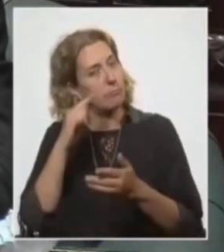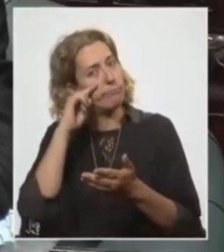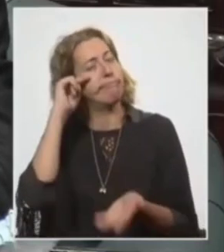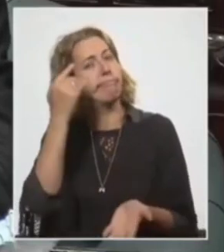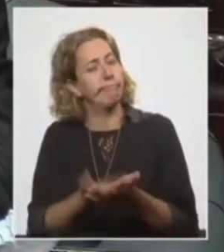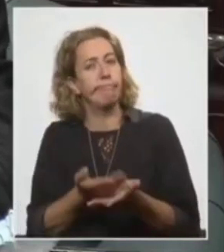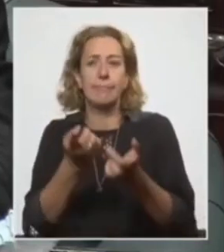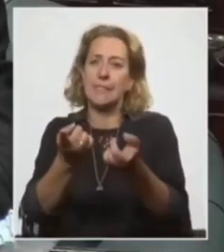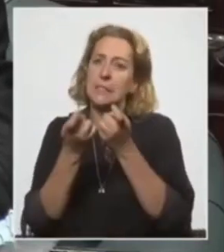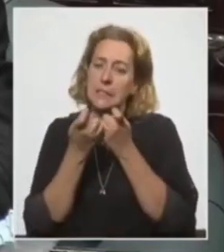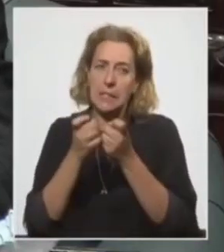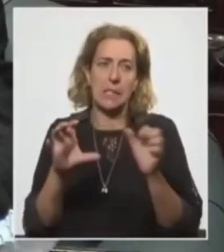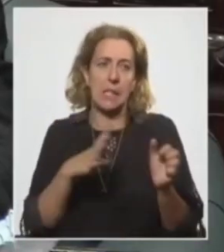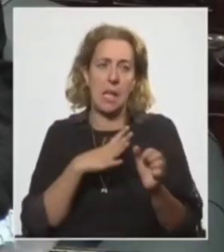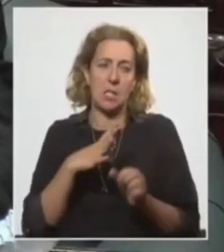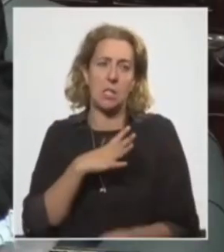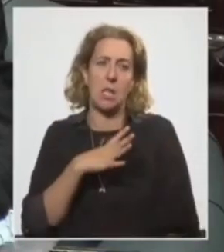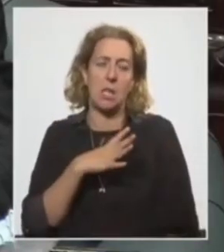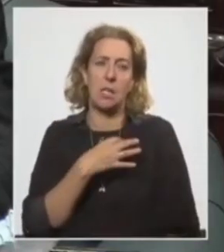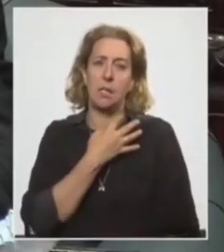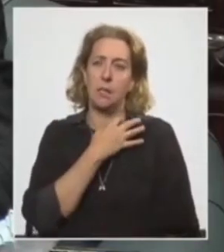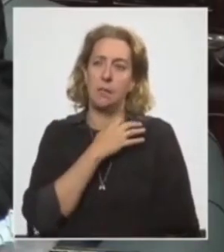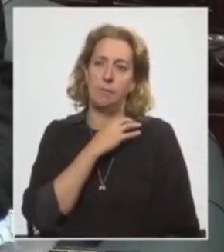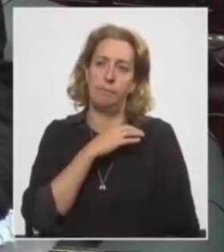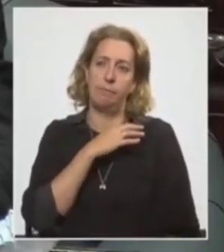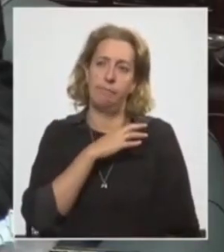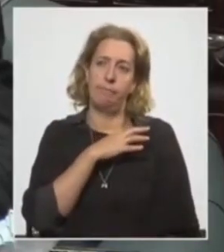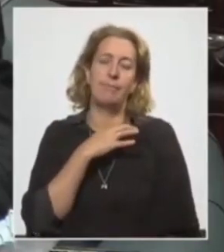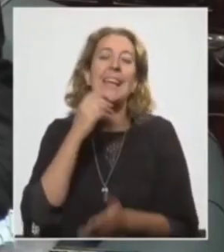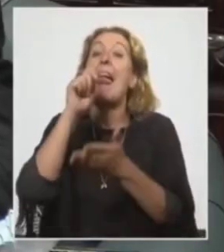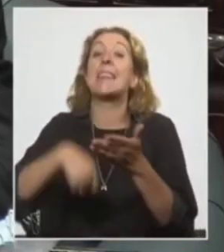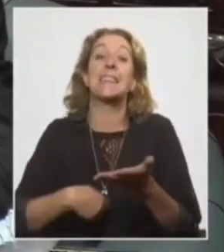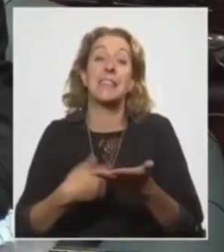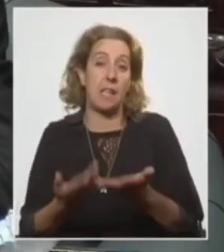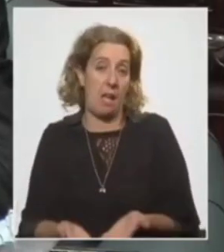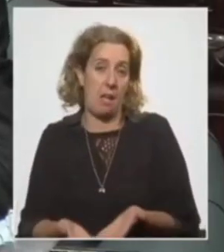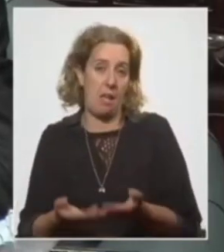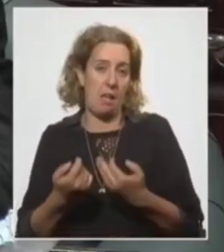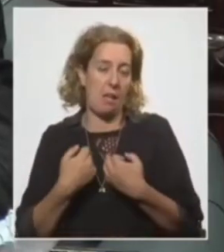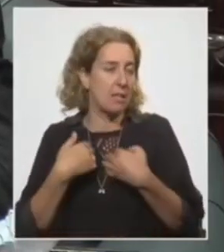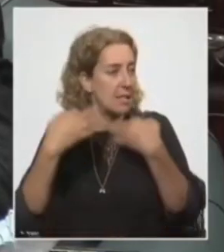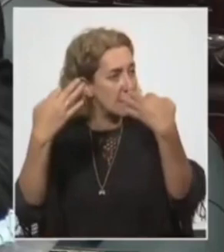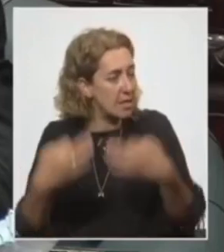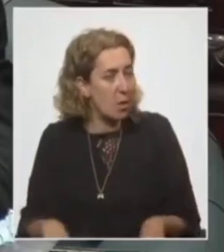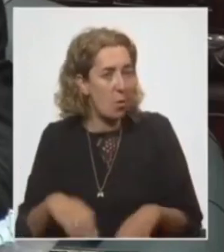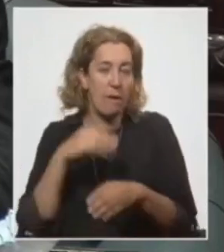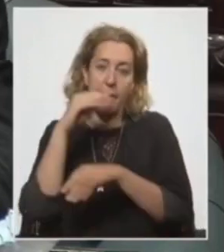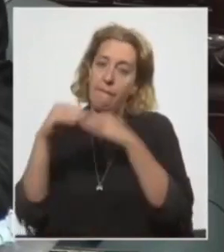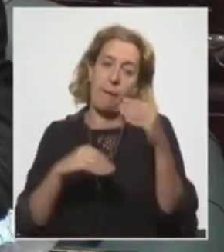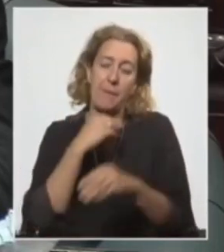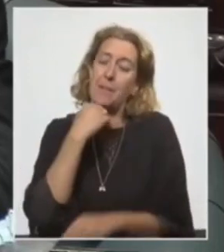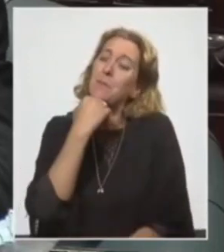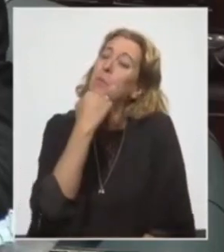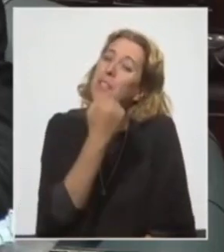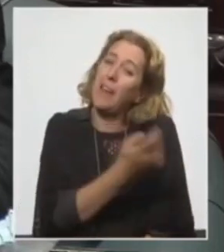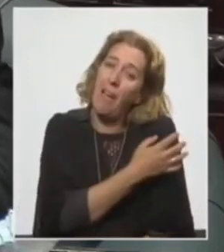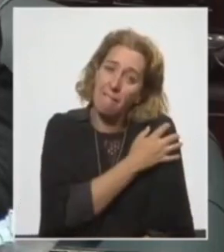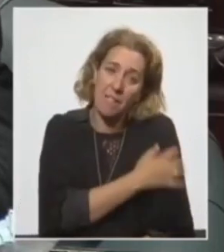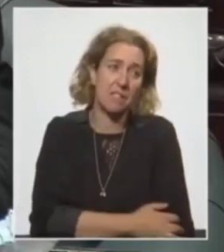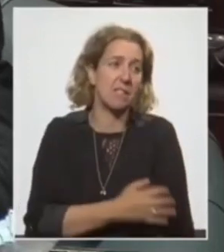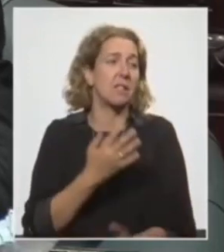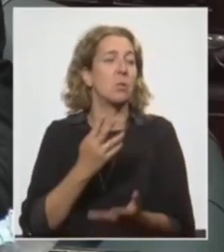de que haya una garantía que se le asegure a las familias más vulnerables del país